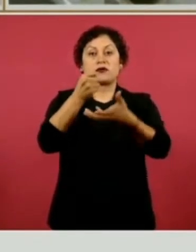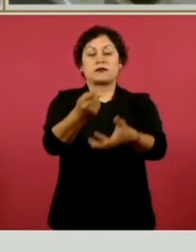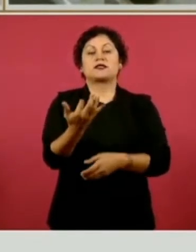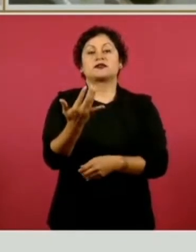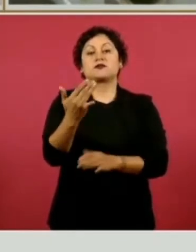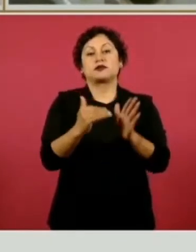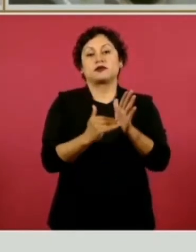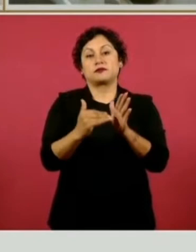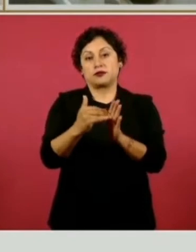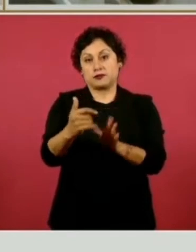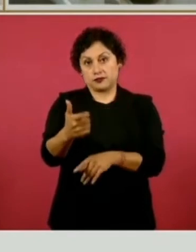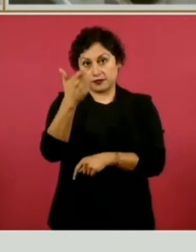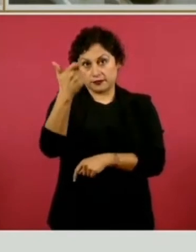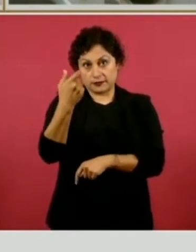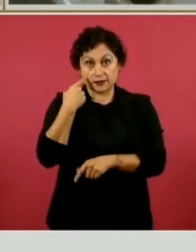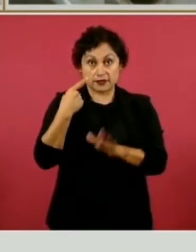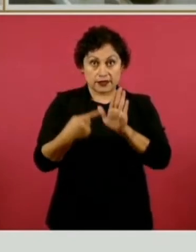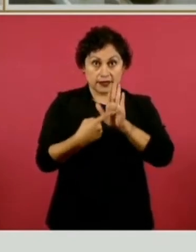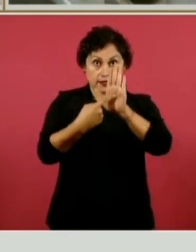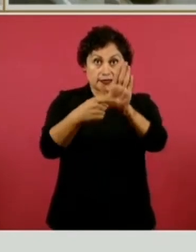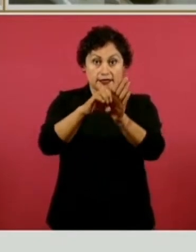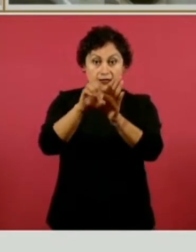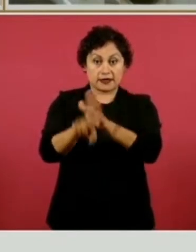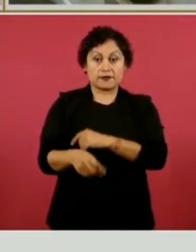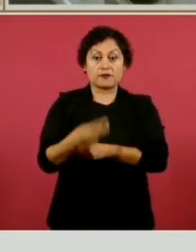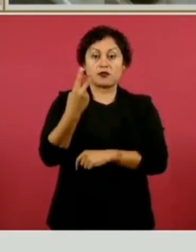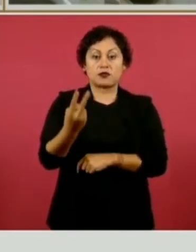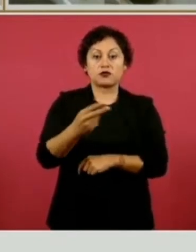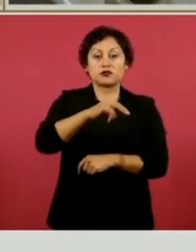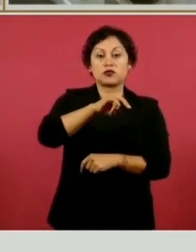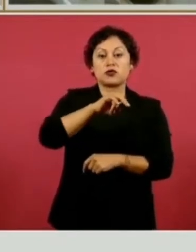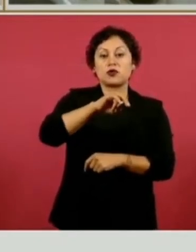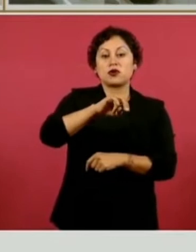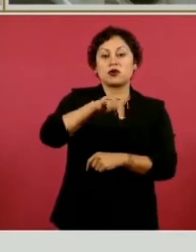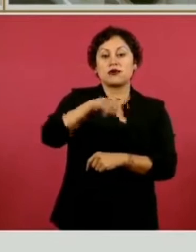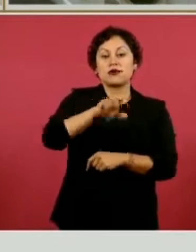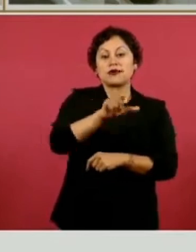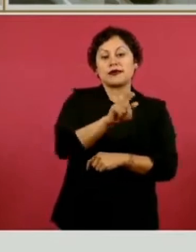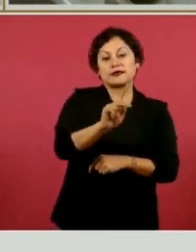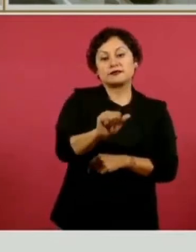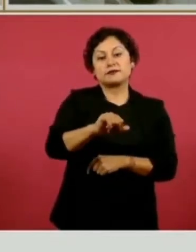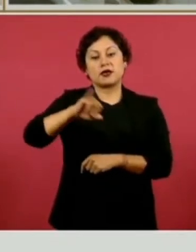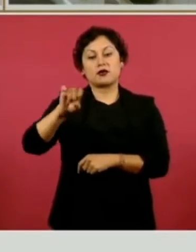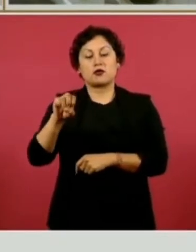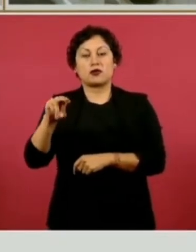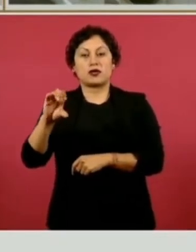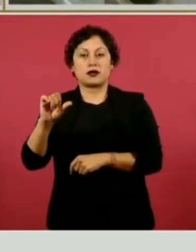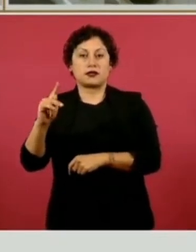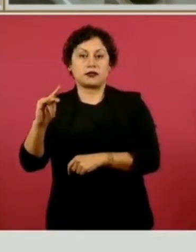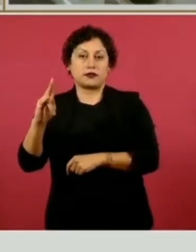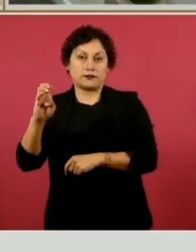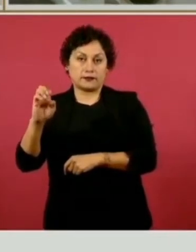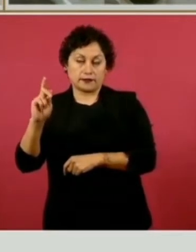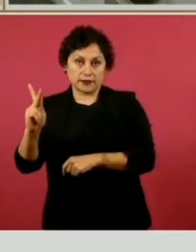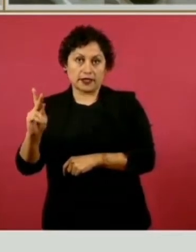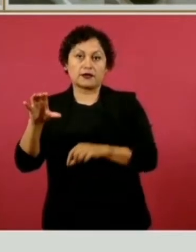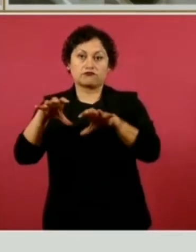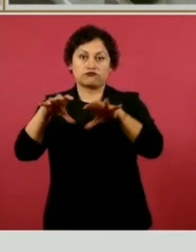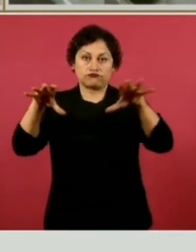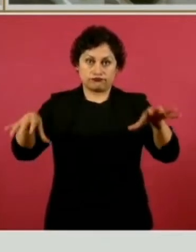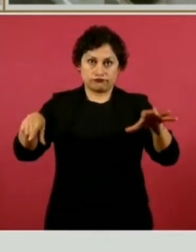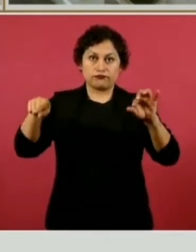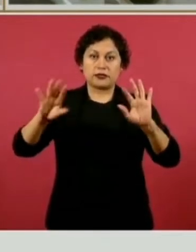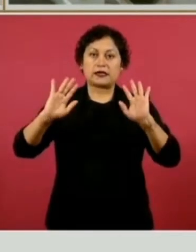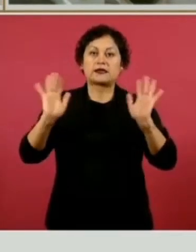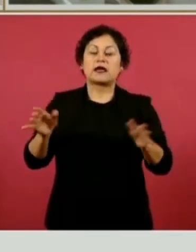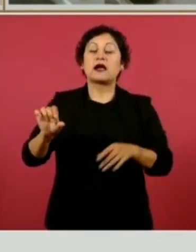pesos. Traemos dos casos allá en Jonacatepec y en Nexpa, en Morelos, que están ya realizando acciones. Once